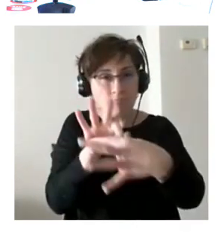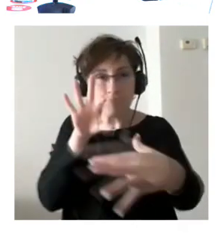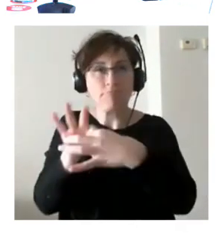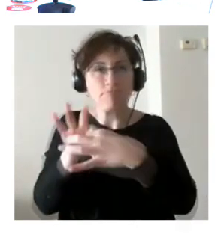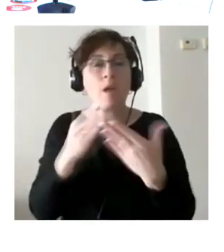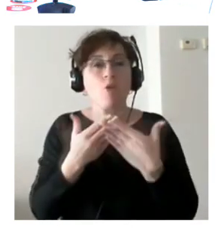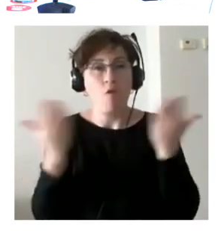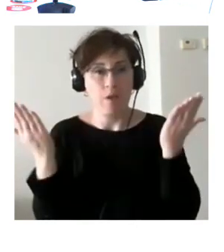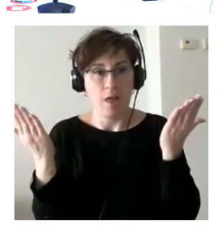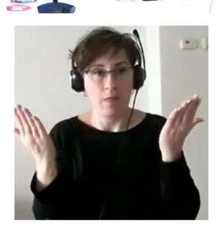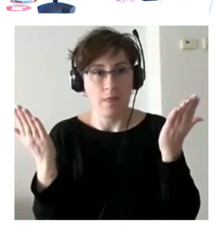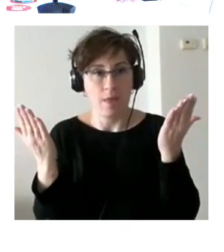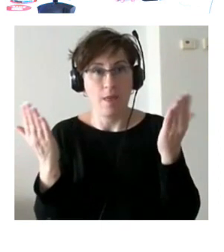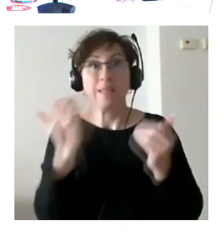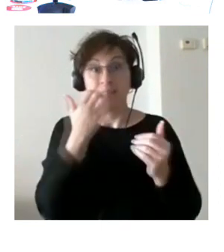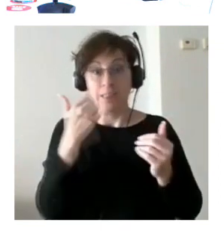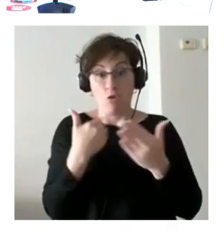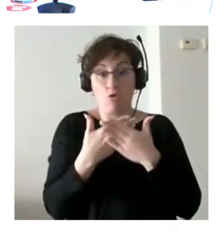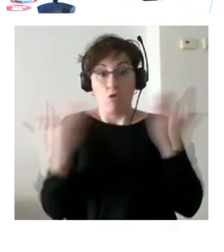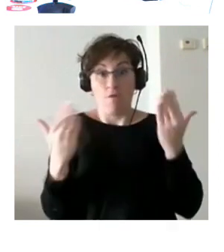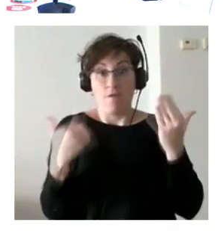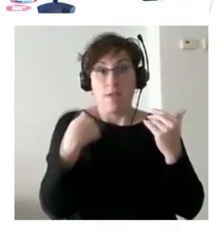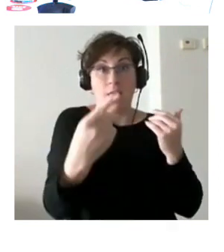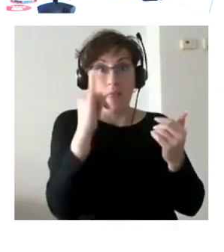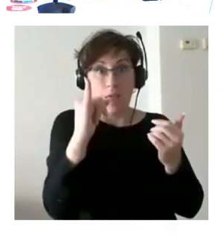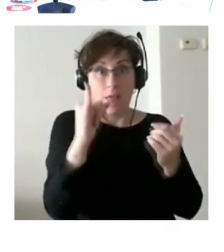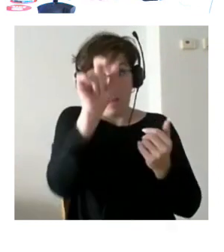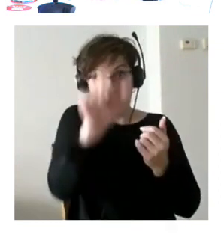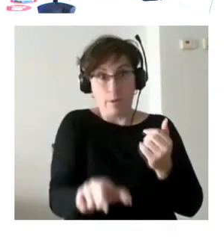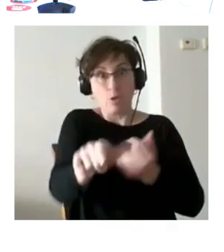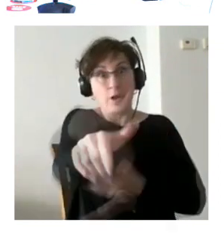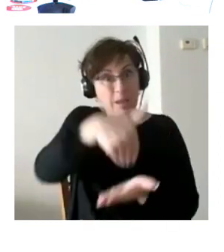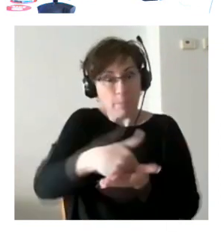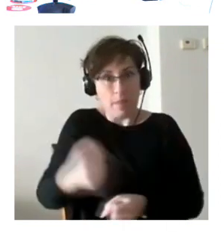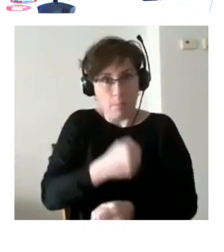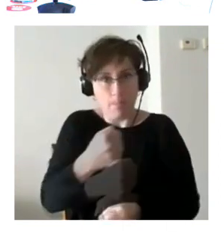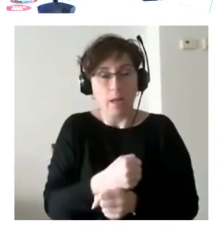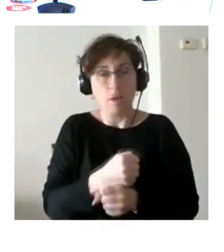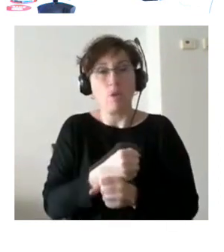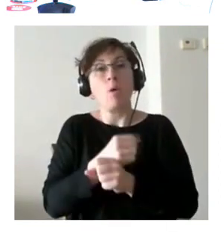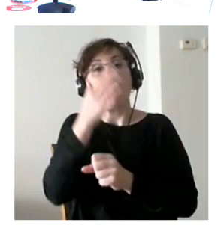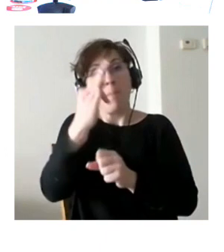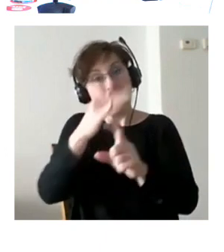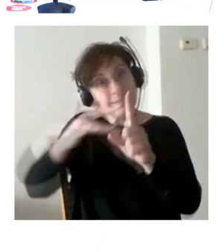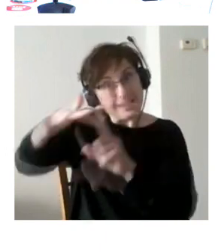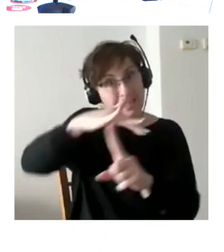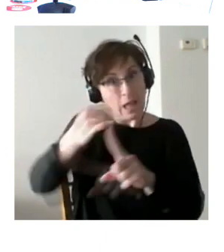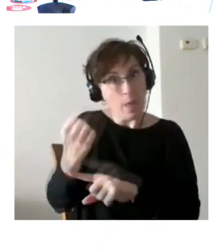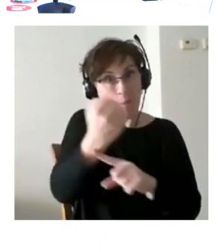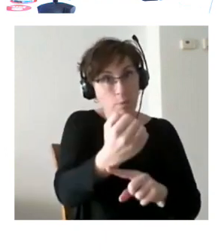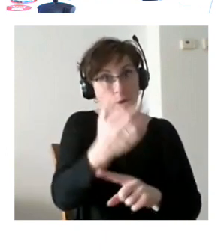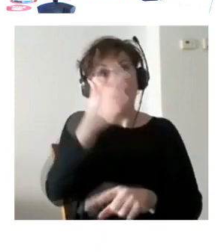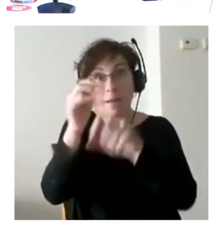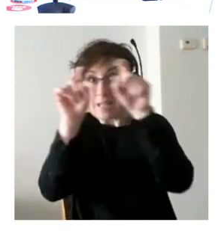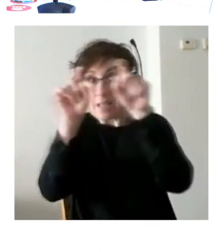confianza con la persona que demanda empleo con su círculo de apoyo y con la empresa al